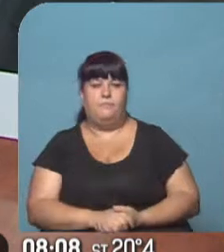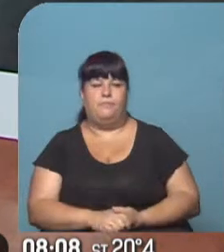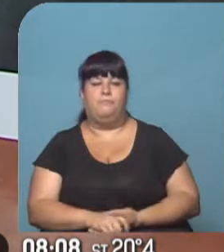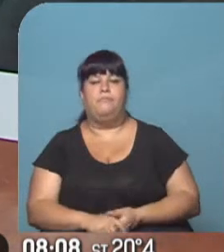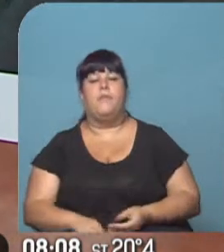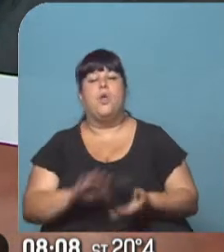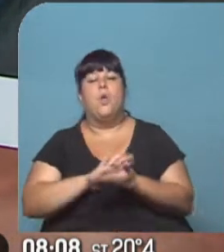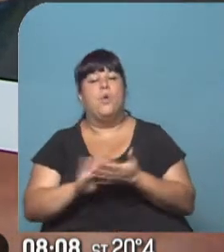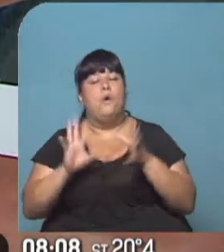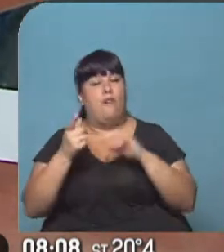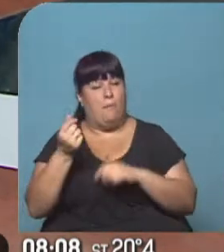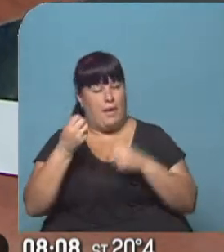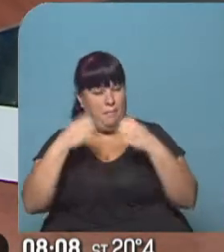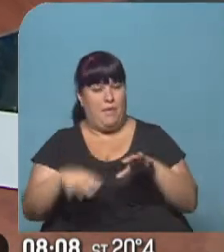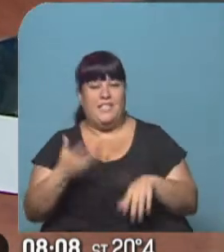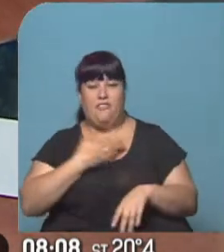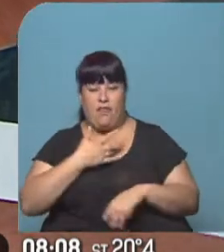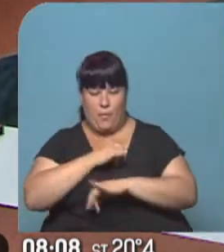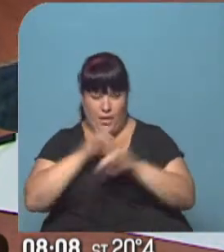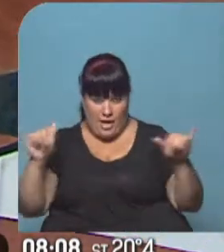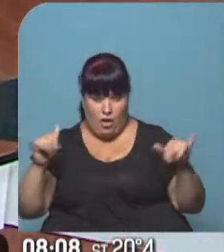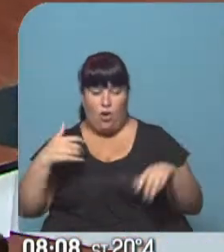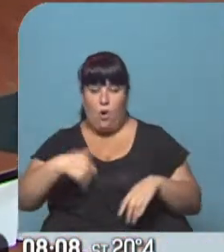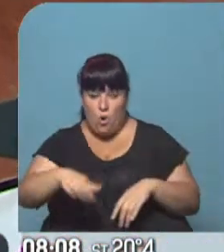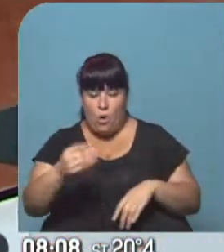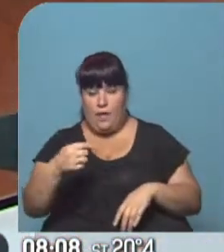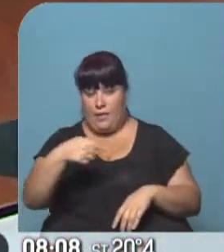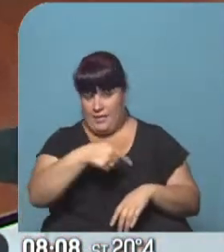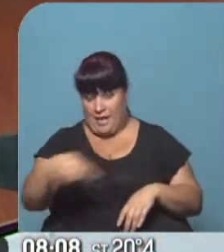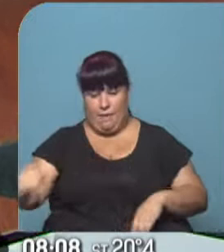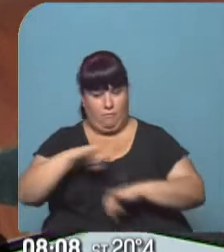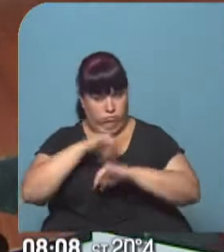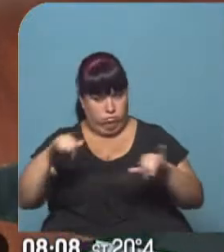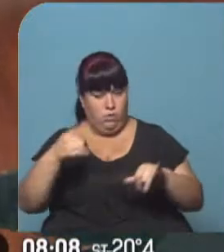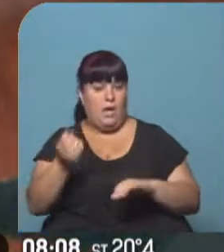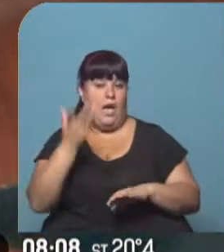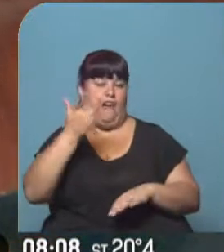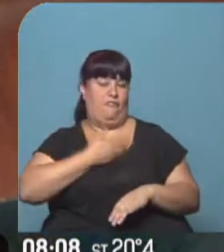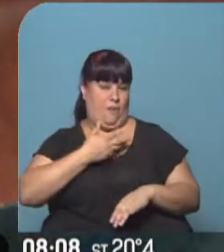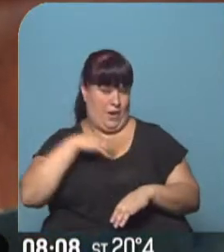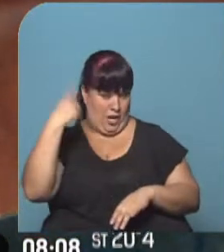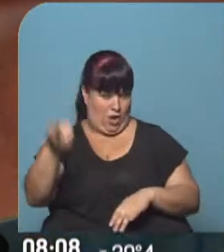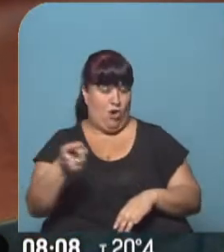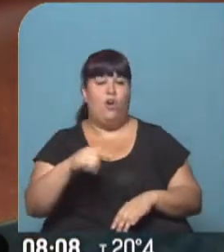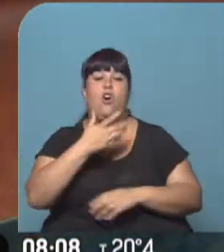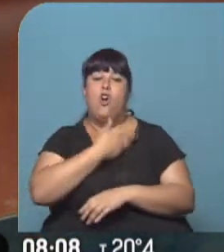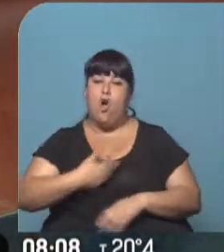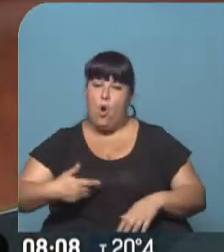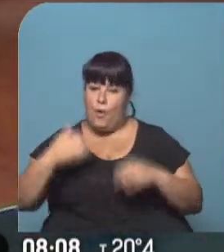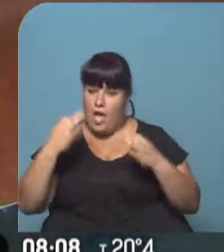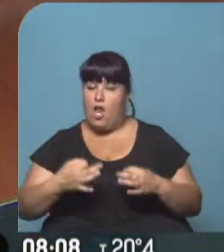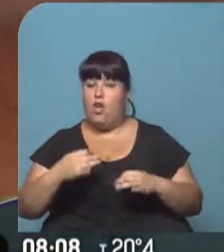Nuevo esquema tarifario a partir del mes de febrero se estará anunciando esta semana, es decir, en los próximos días. El gobierno justamente